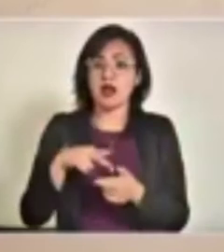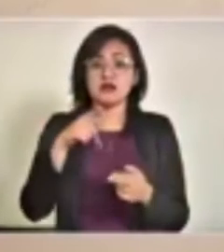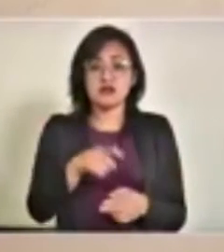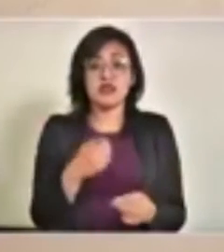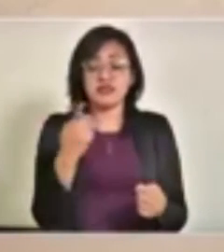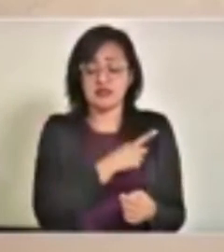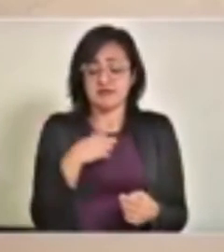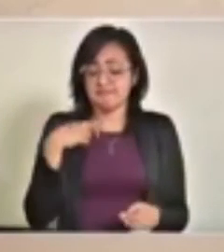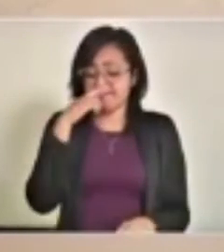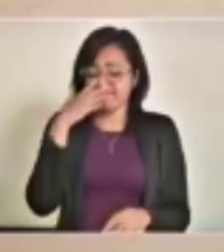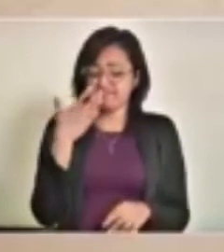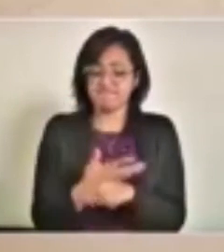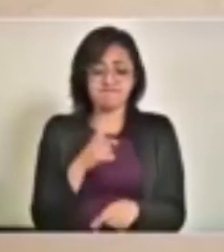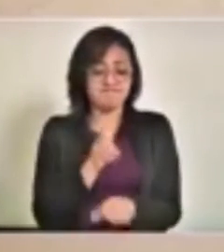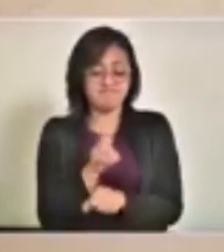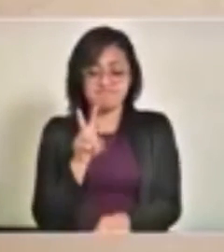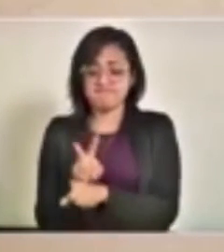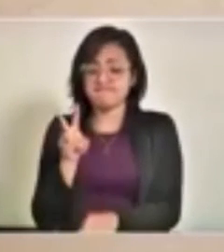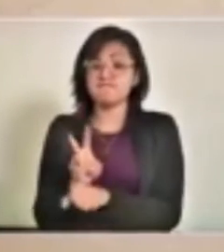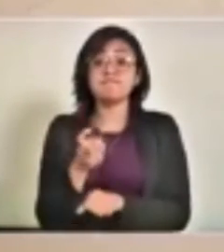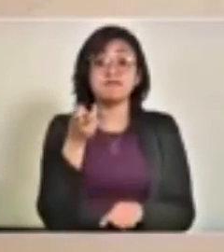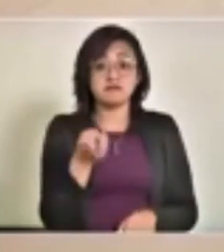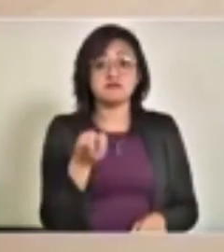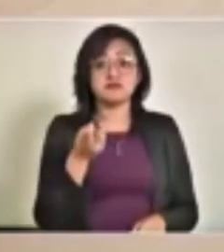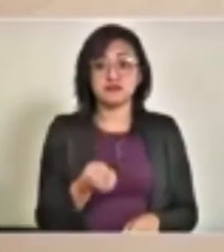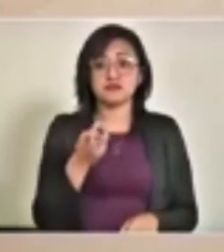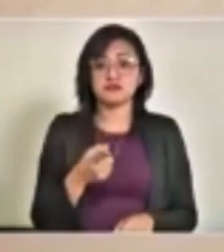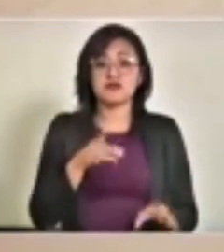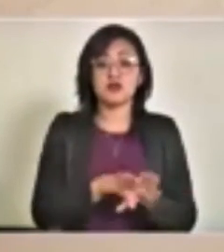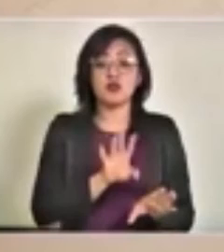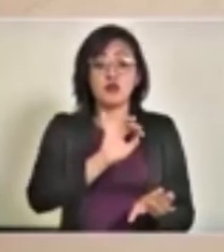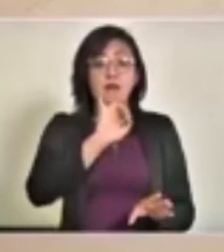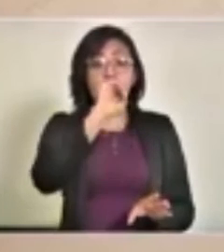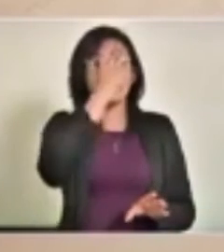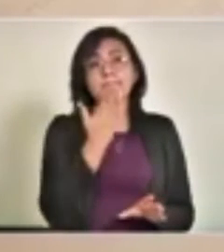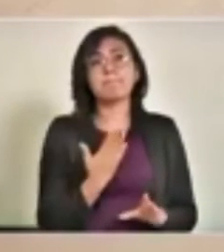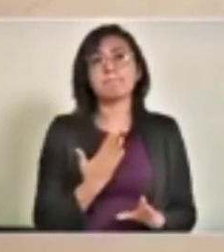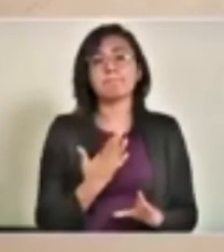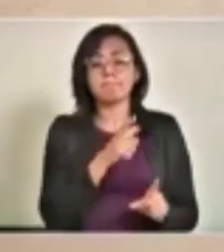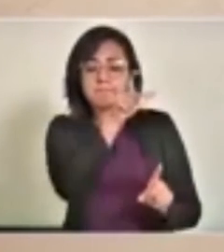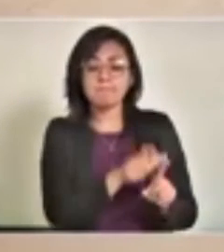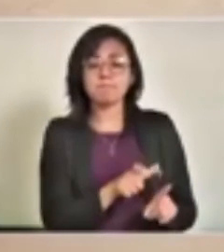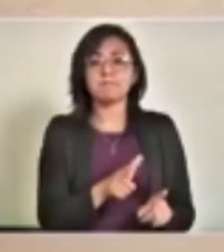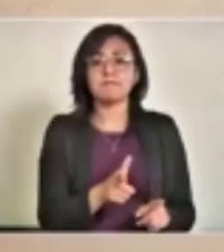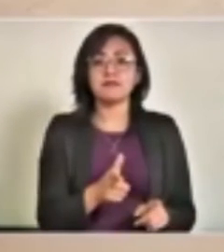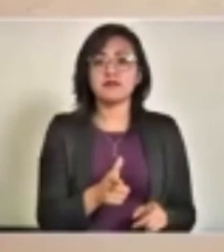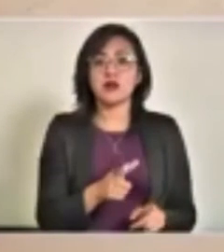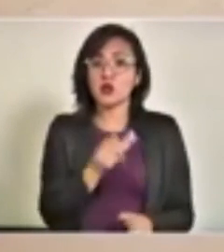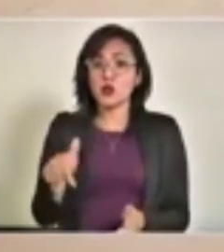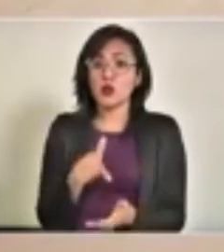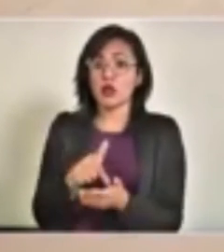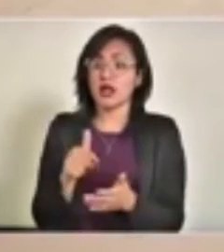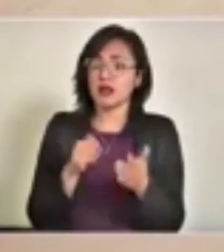el maestro va a estar en una imagen desde un lugar remoto,